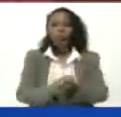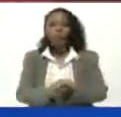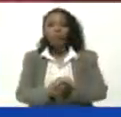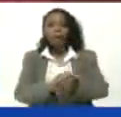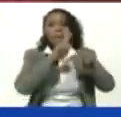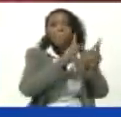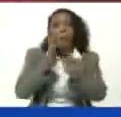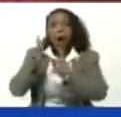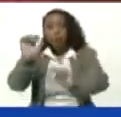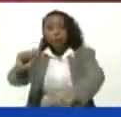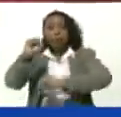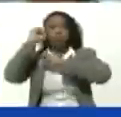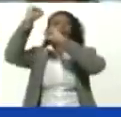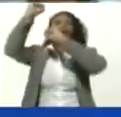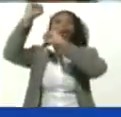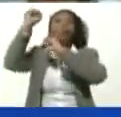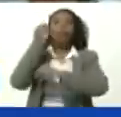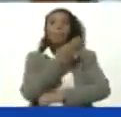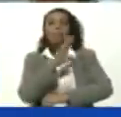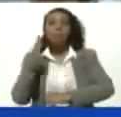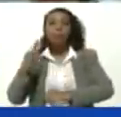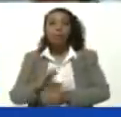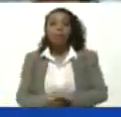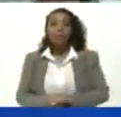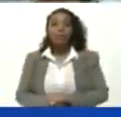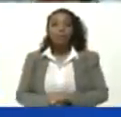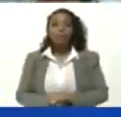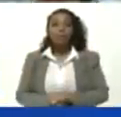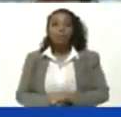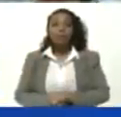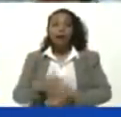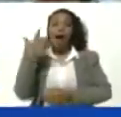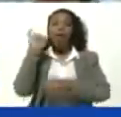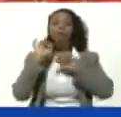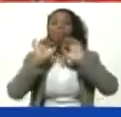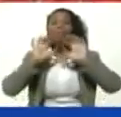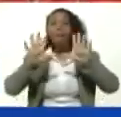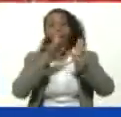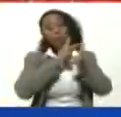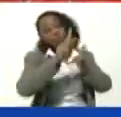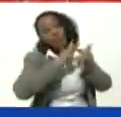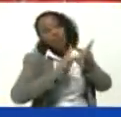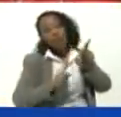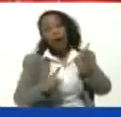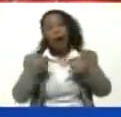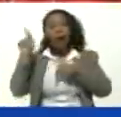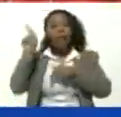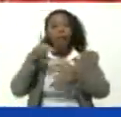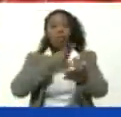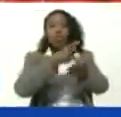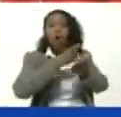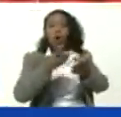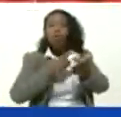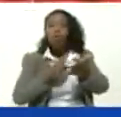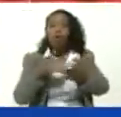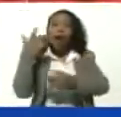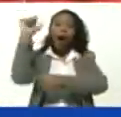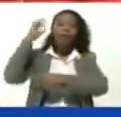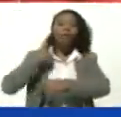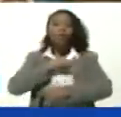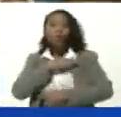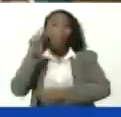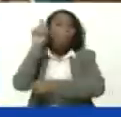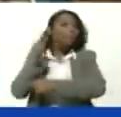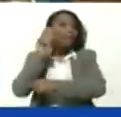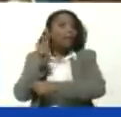Victoria Bicentenaria Tiene 10 vértices Este es el documento Que estamos utilizando